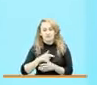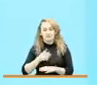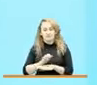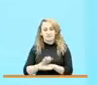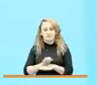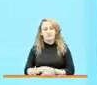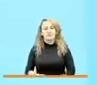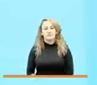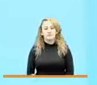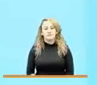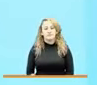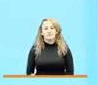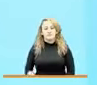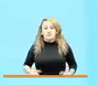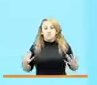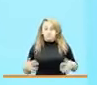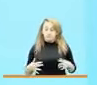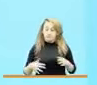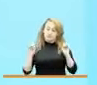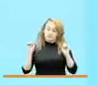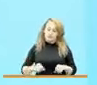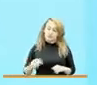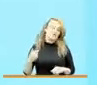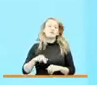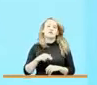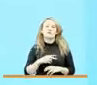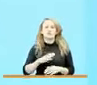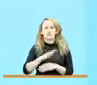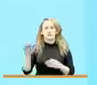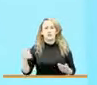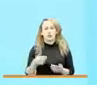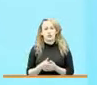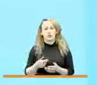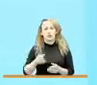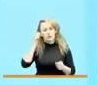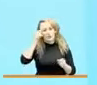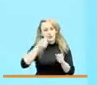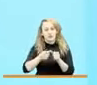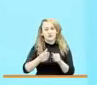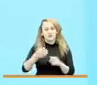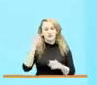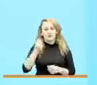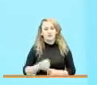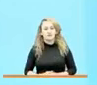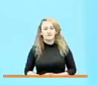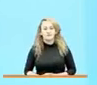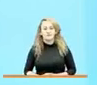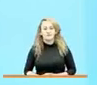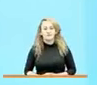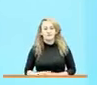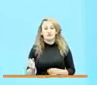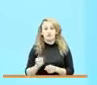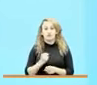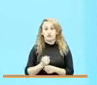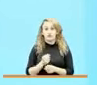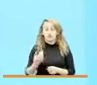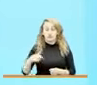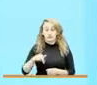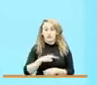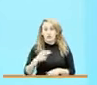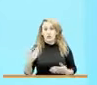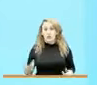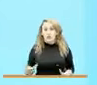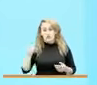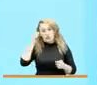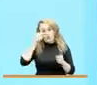que han hecho posible todos los ejercicios de memoria histórica. El trabajo desarrollado por el Centro Nacional de Memoria